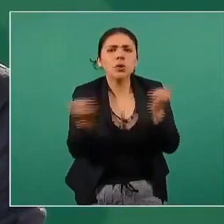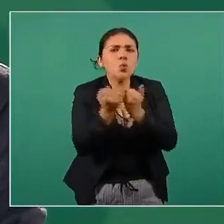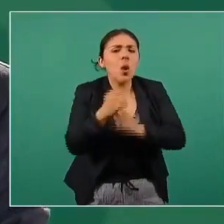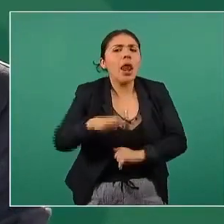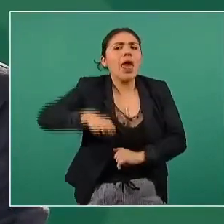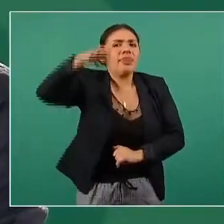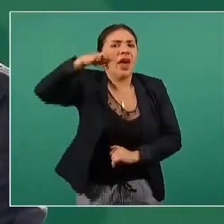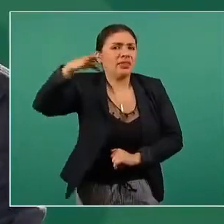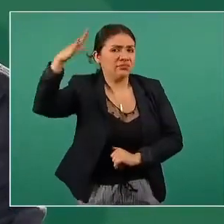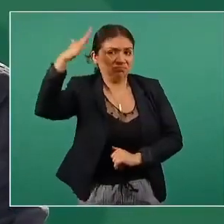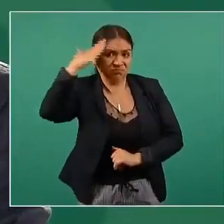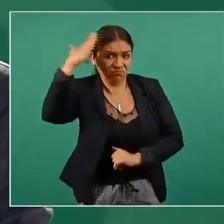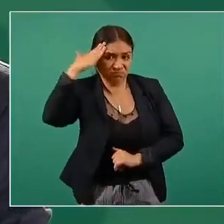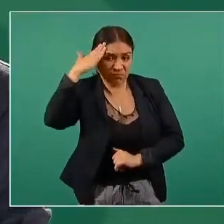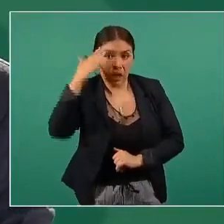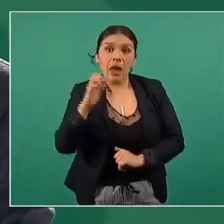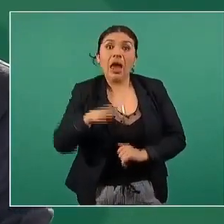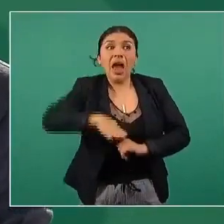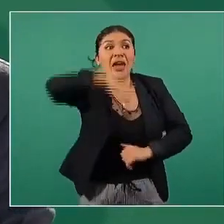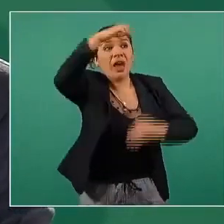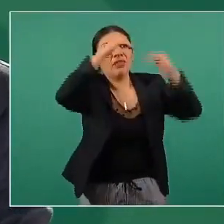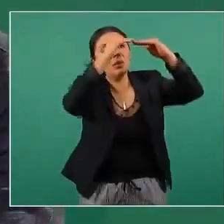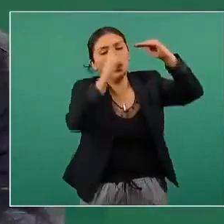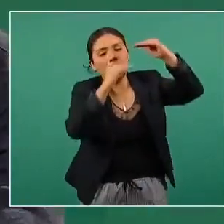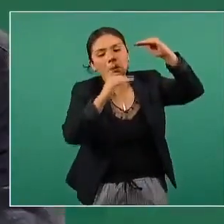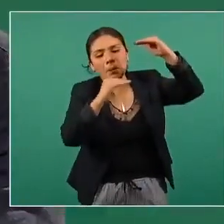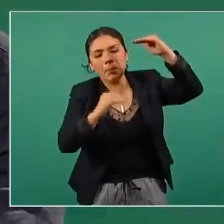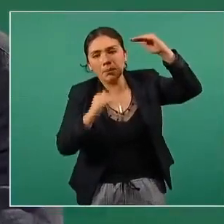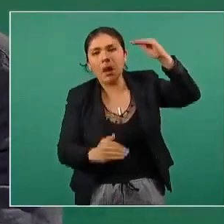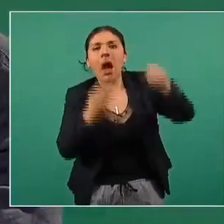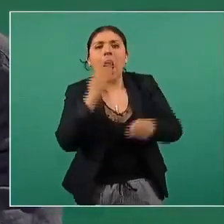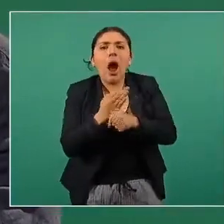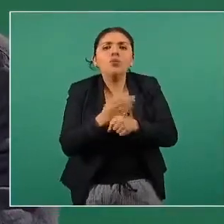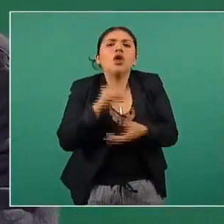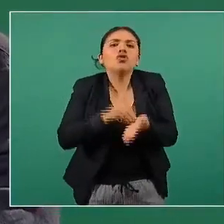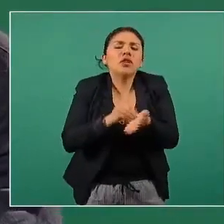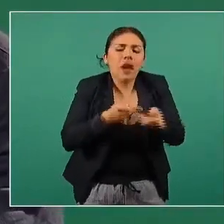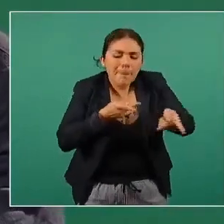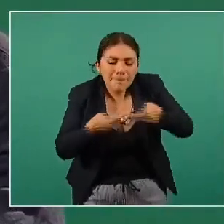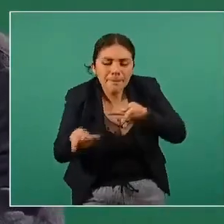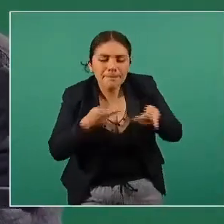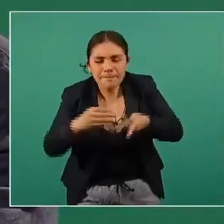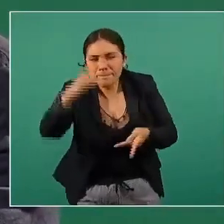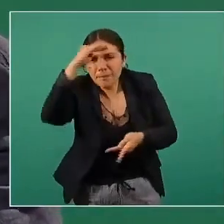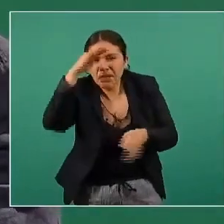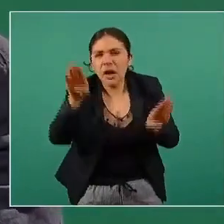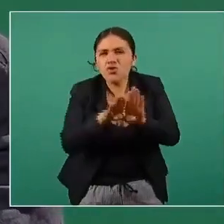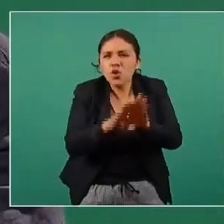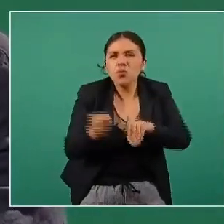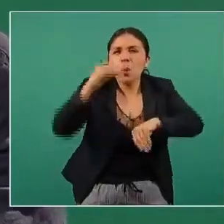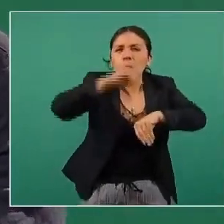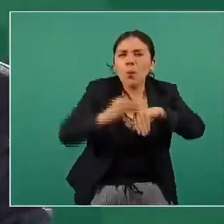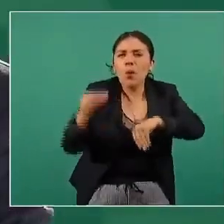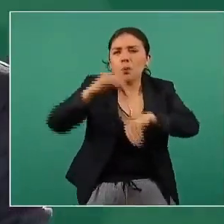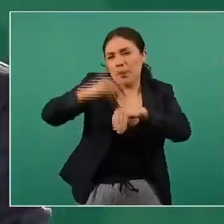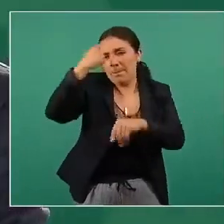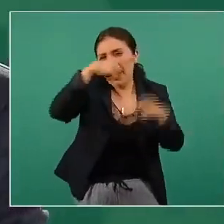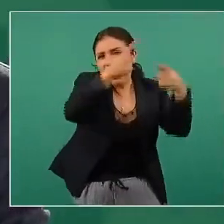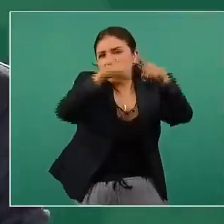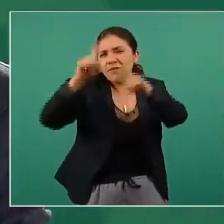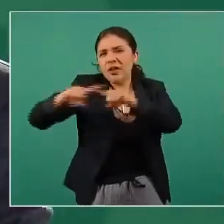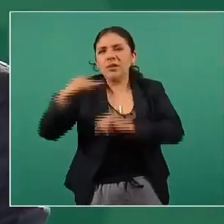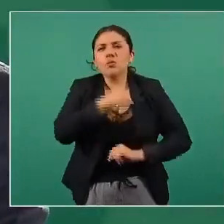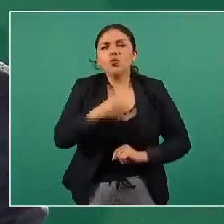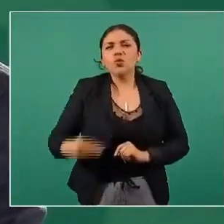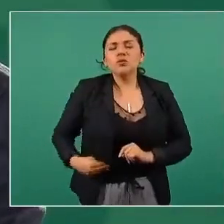la edad de arriba para abajo y todavía estamos haciendo los cálculos detallados de asignación en cada uno de los municipios para ver